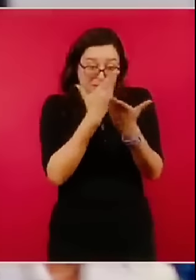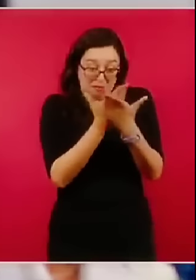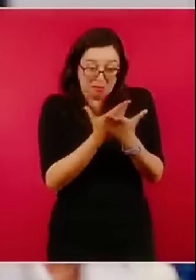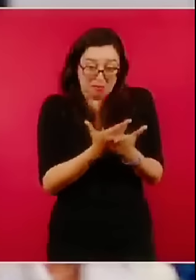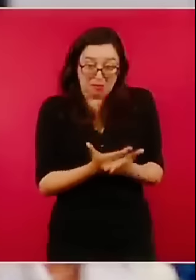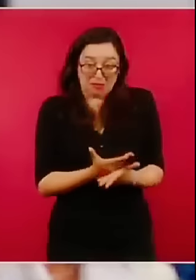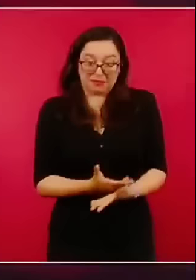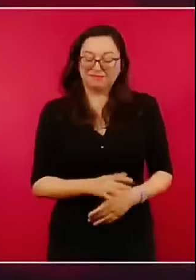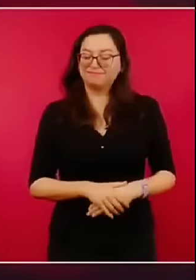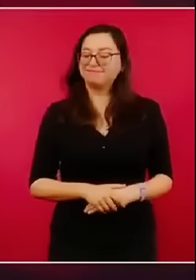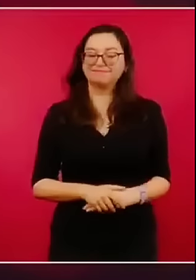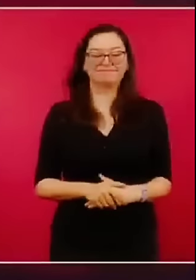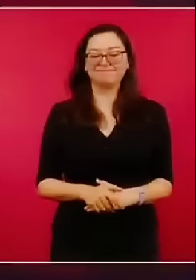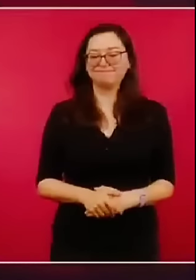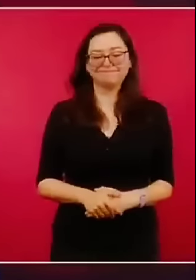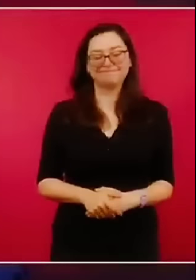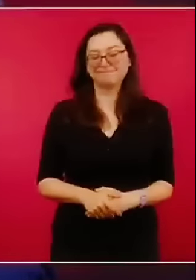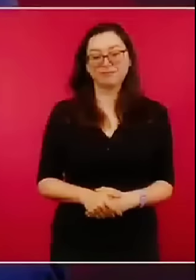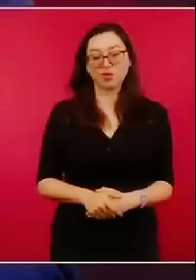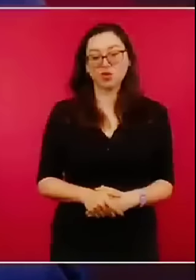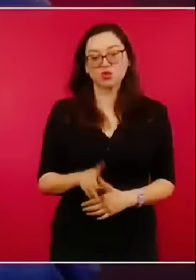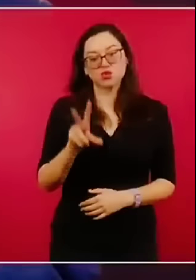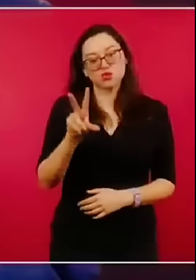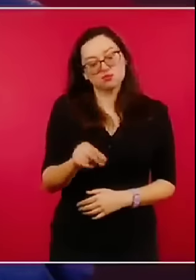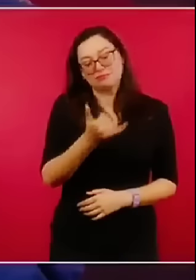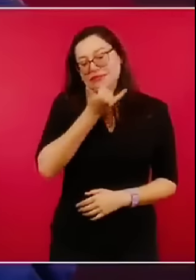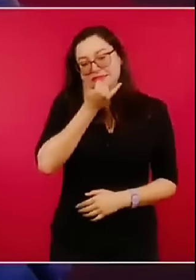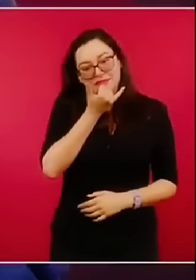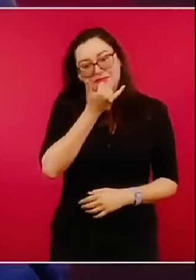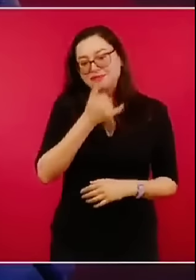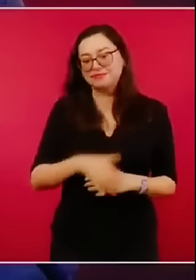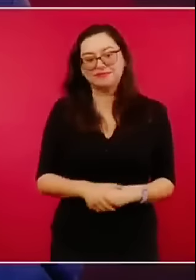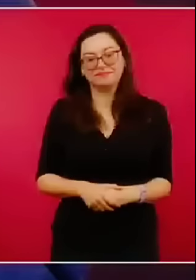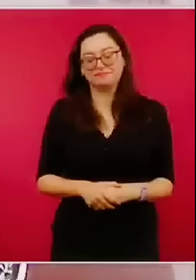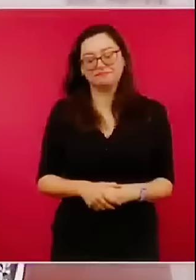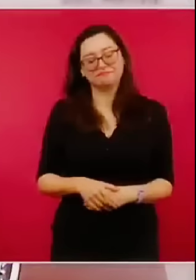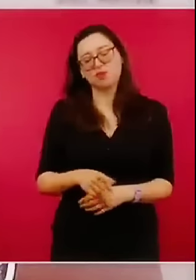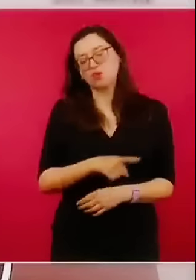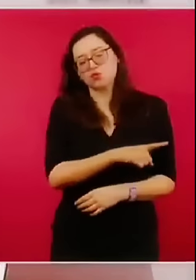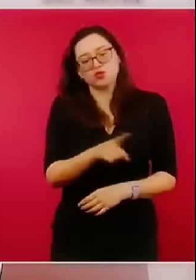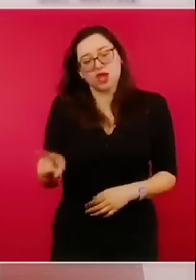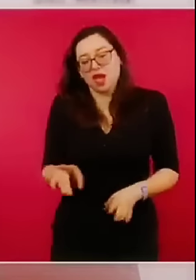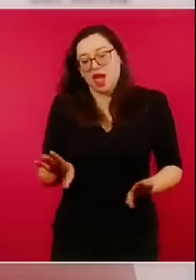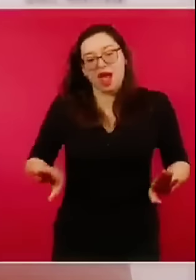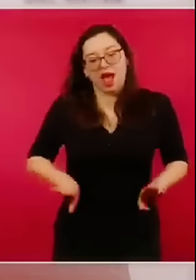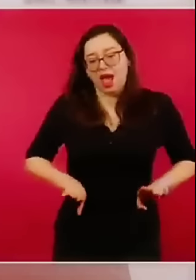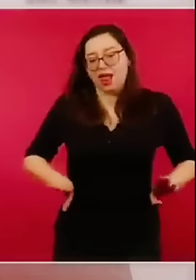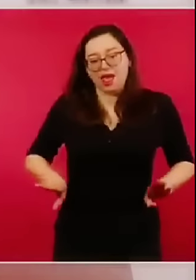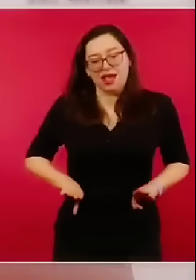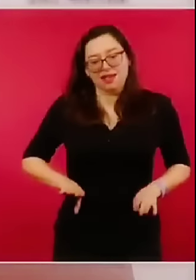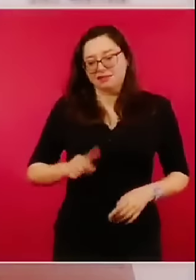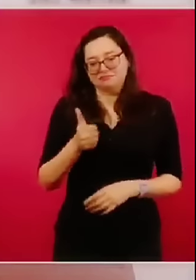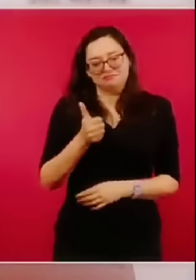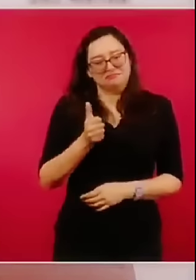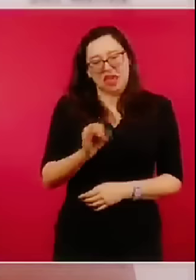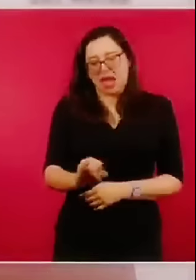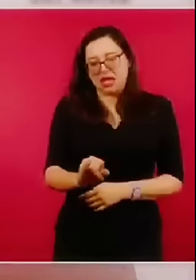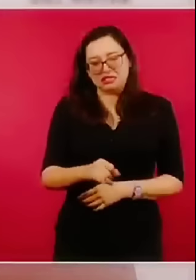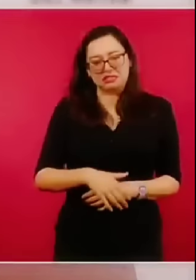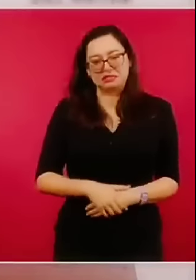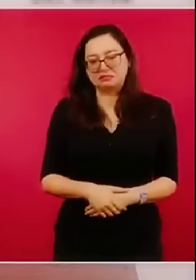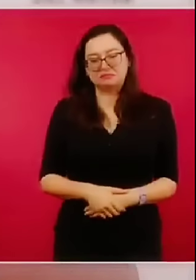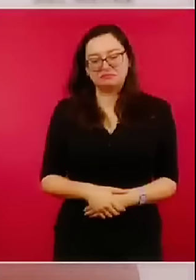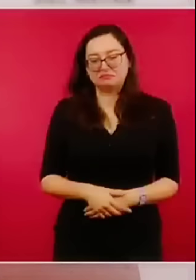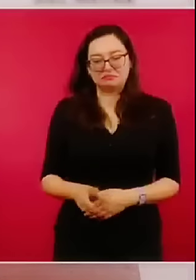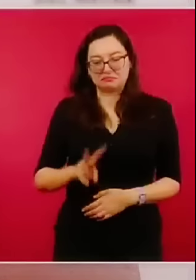expertos también. Ustedes, este, los medios de información en general, sí, este, no